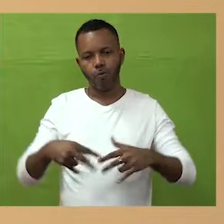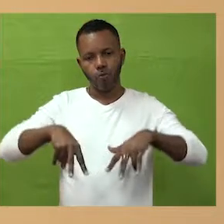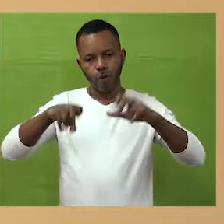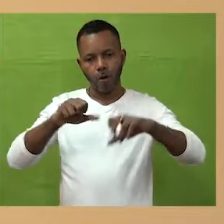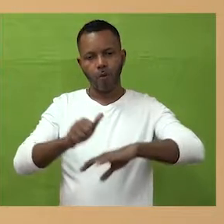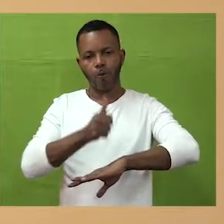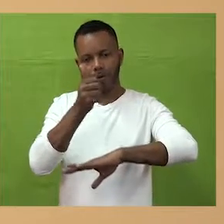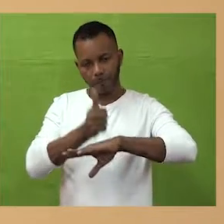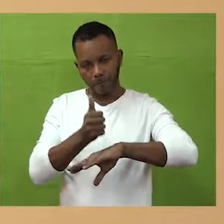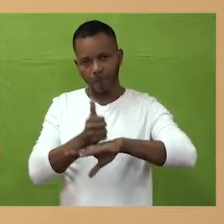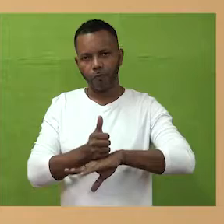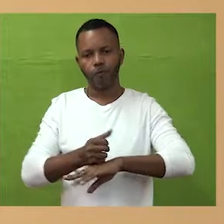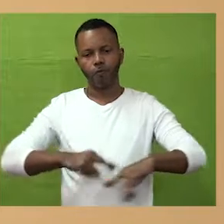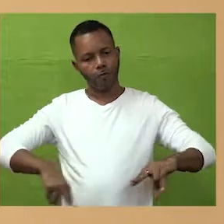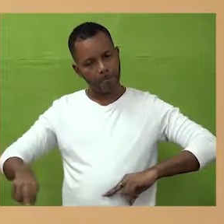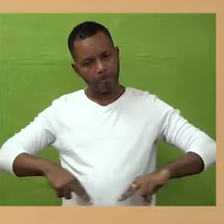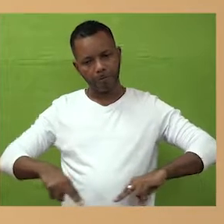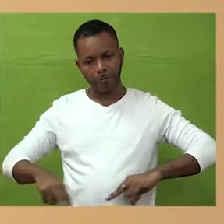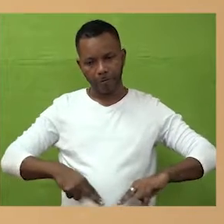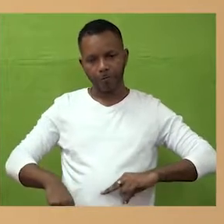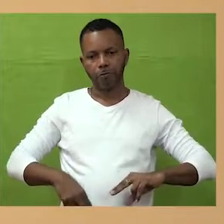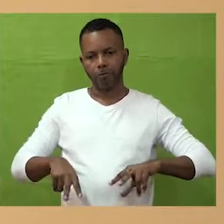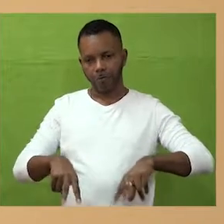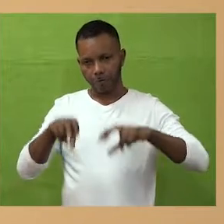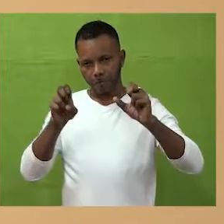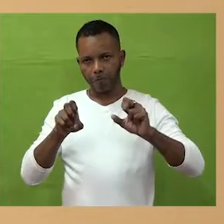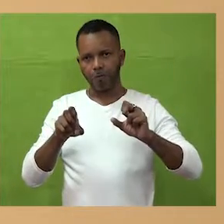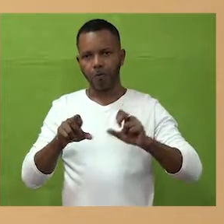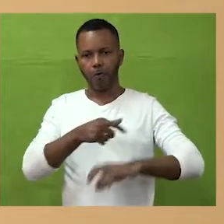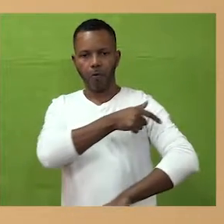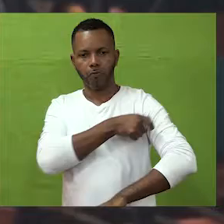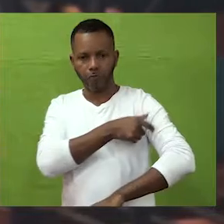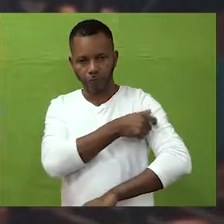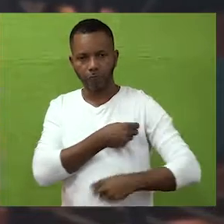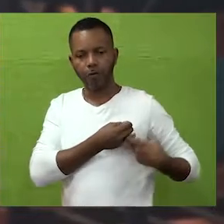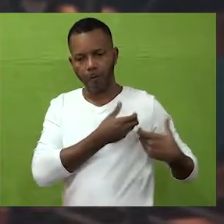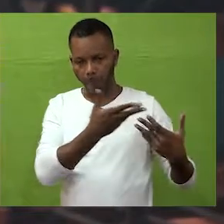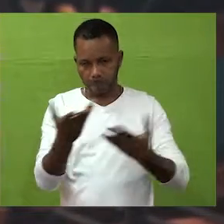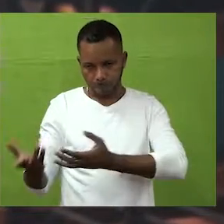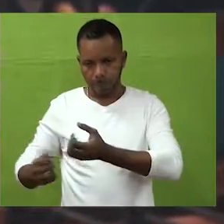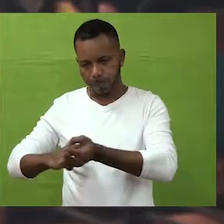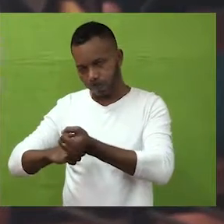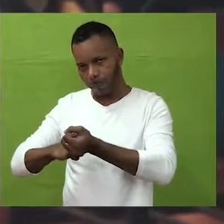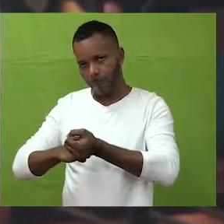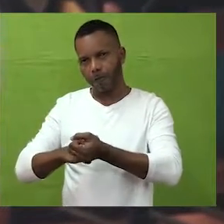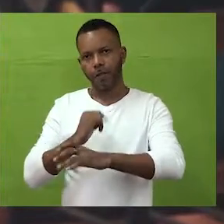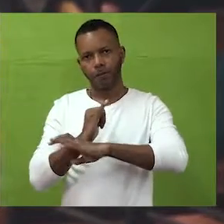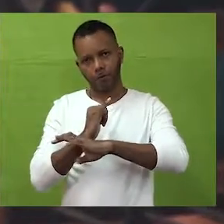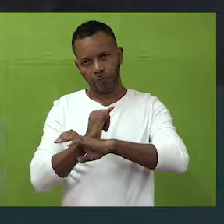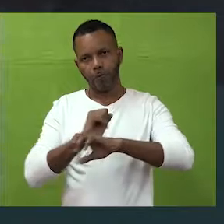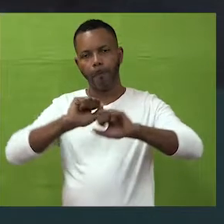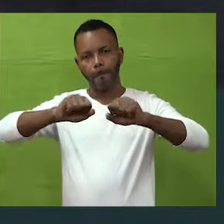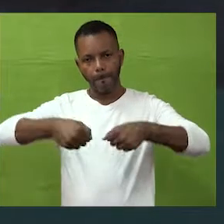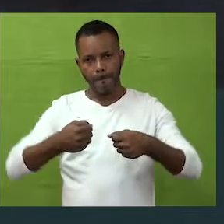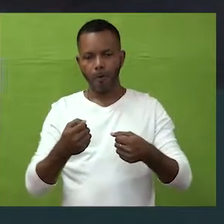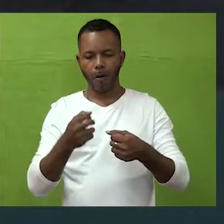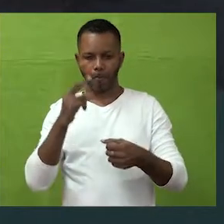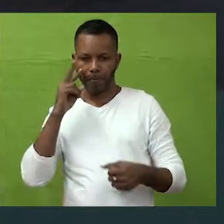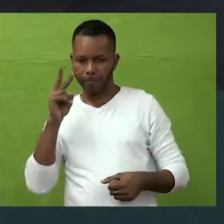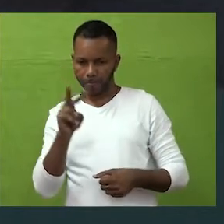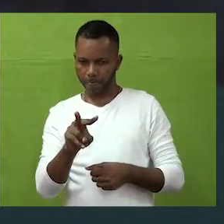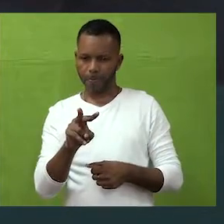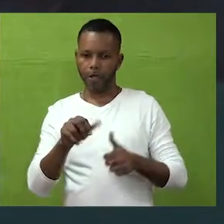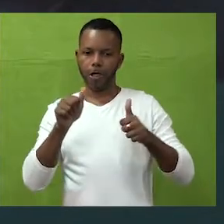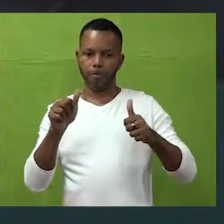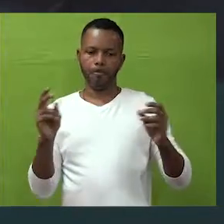Universidad. Tenemos la esperanza que en este instante, contando con un rector en propiedad, una administración que se está renovando, unos consejeros que están dispuestos a